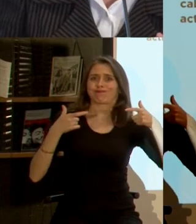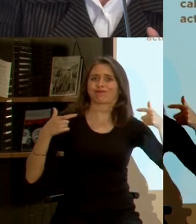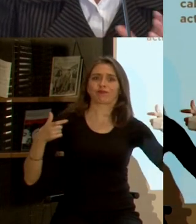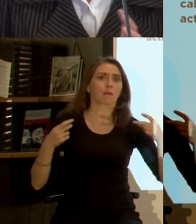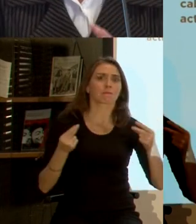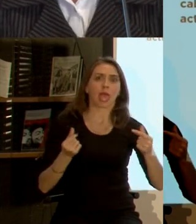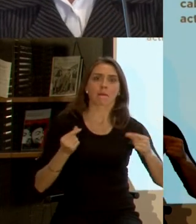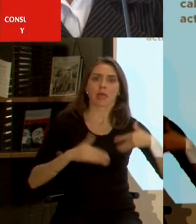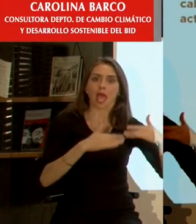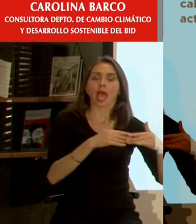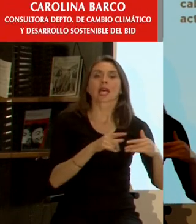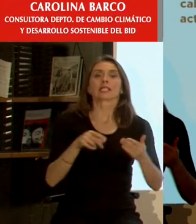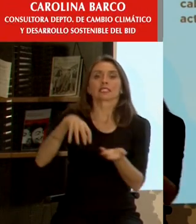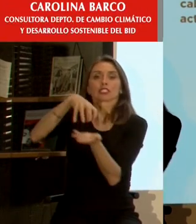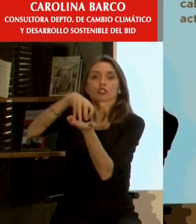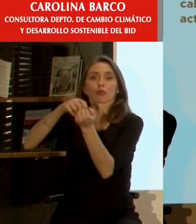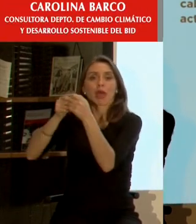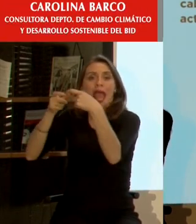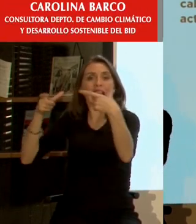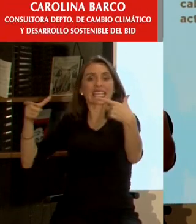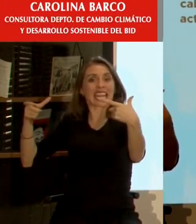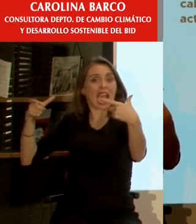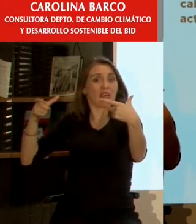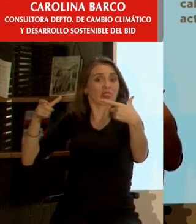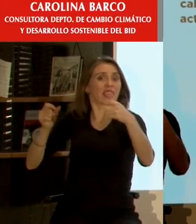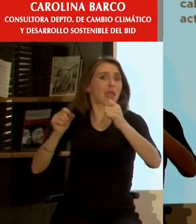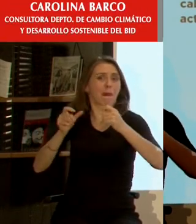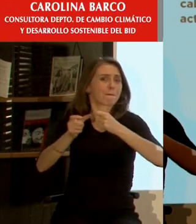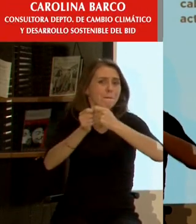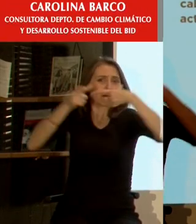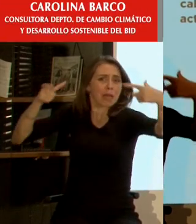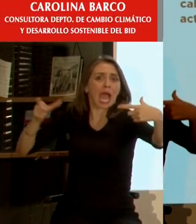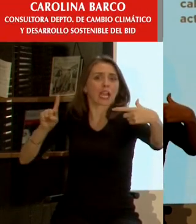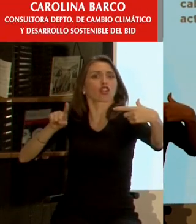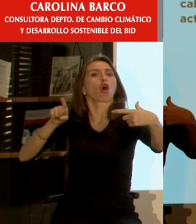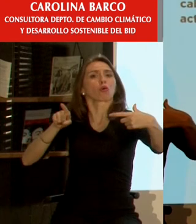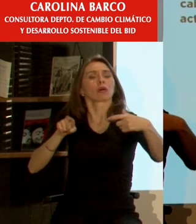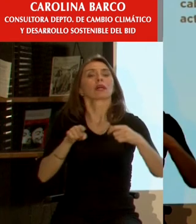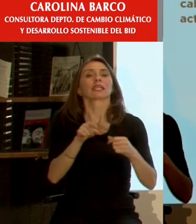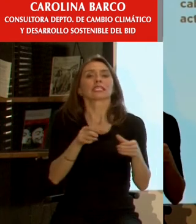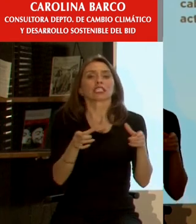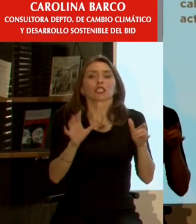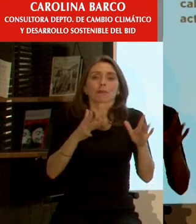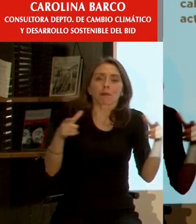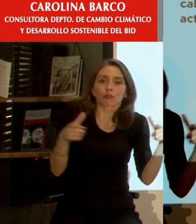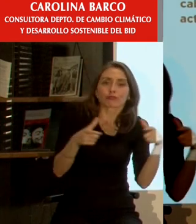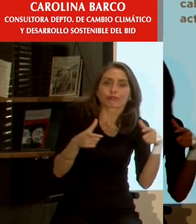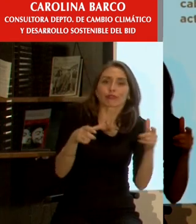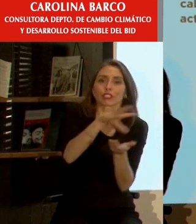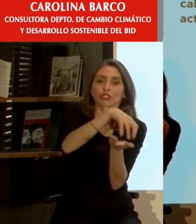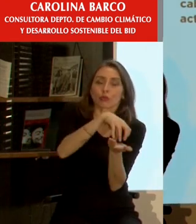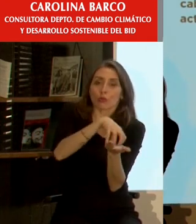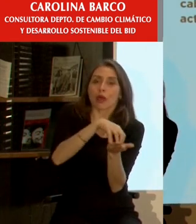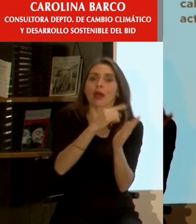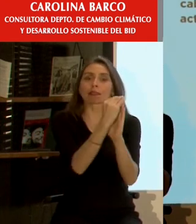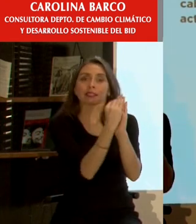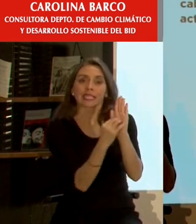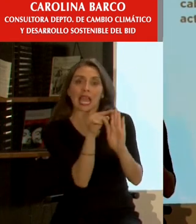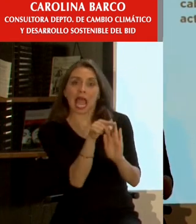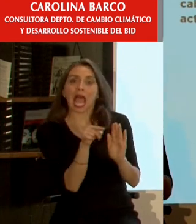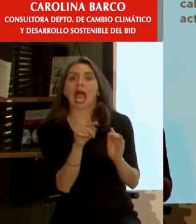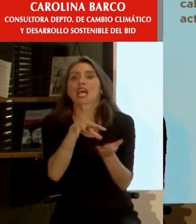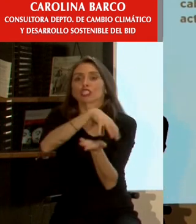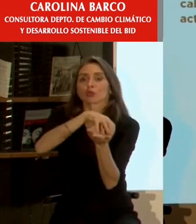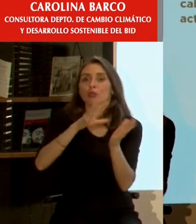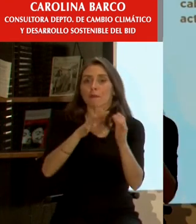ritmo que las ciudades mayores esto no es en términos absolutos sino en términos relativos entonces estas son las ciudades que